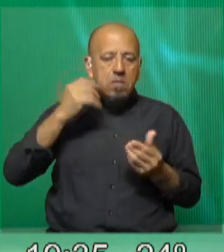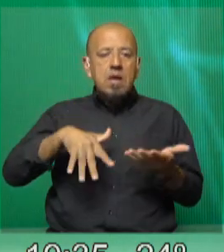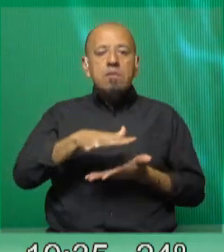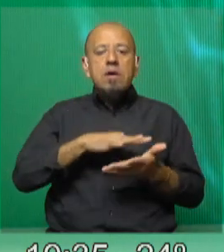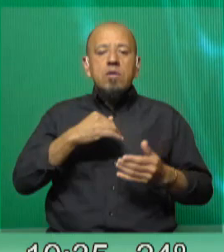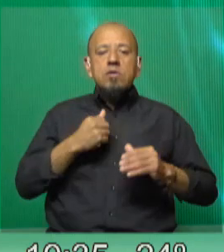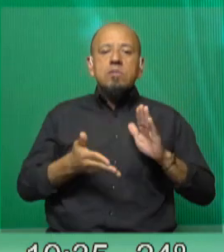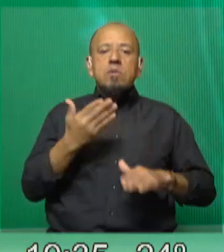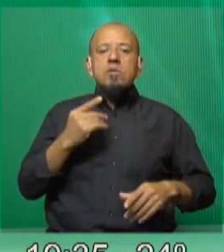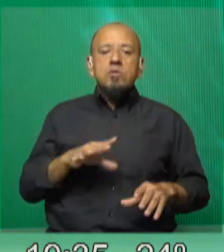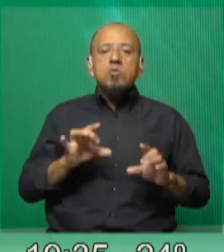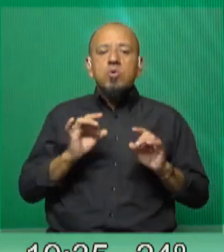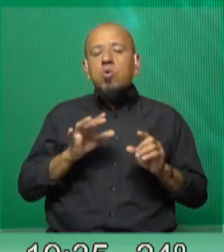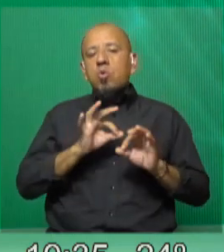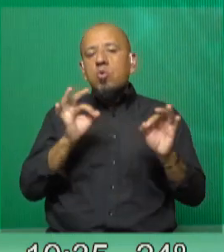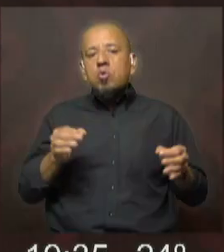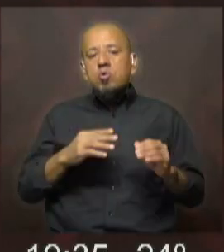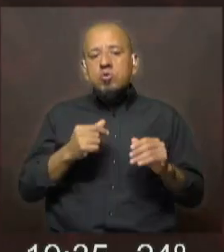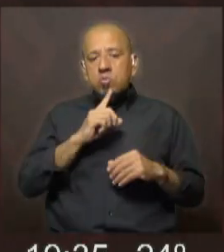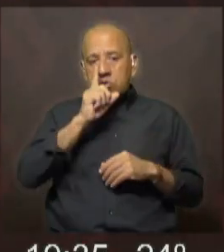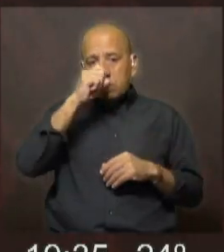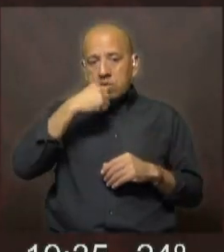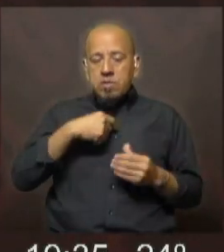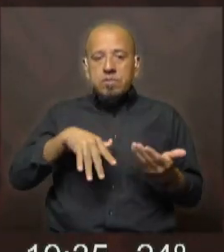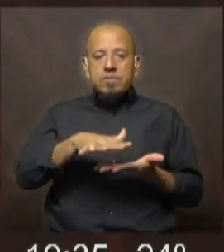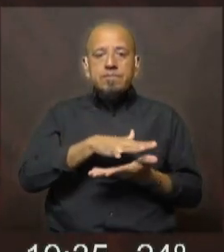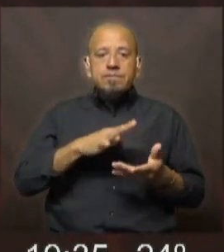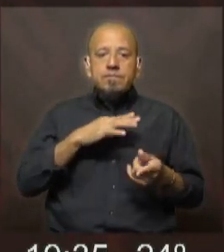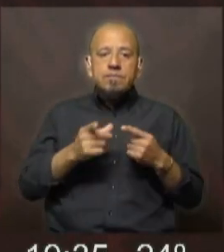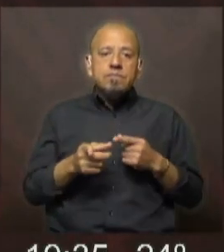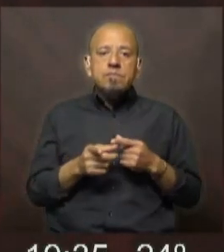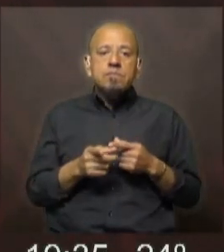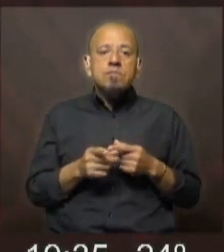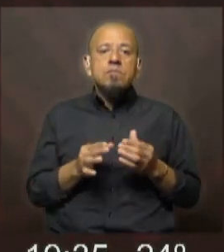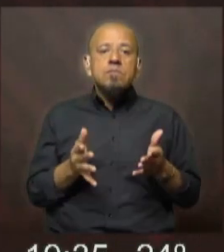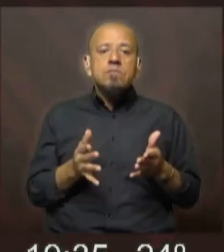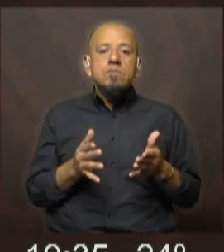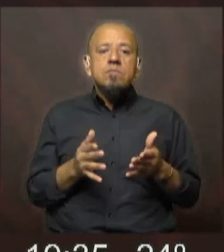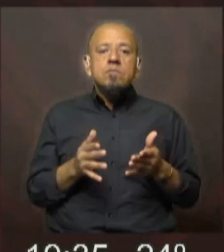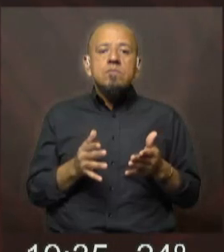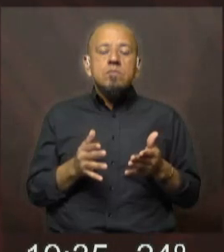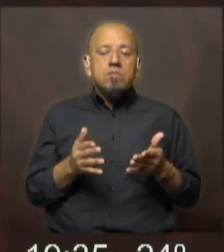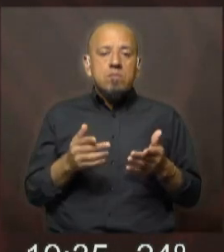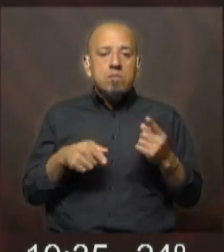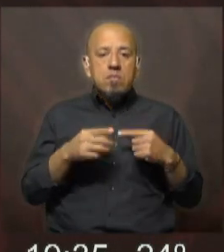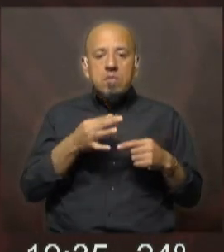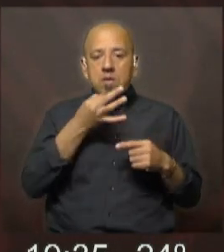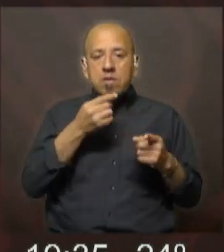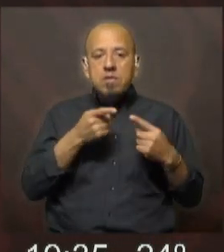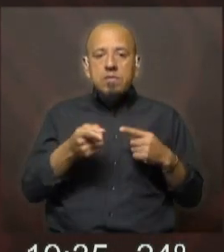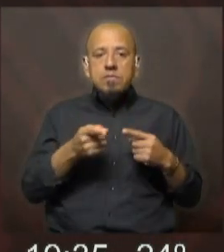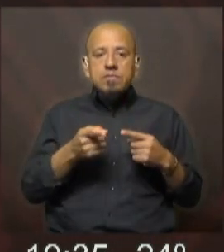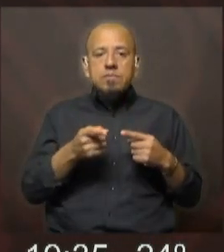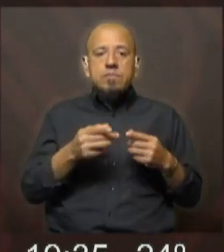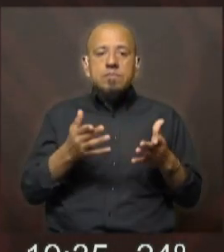concentración mayor o zonas dentro de la capital? Sí, así es Natalia, por supuesto y eso tiene mucho que ver con algo que venimos desarrollando en